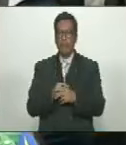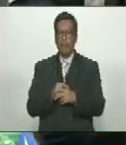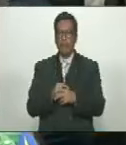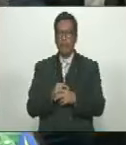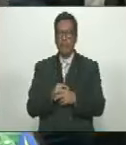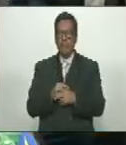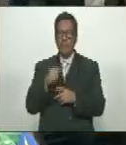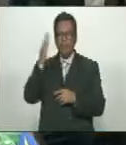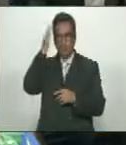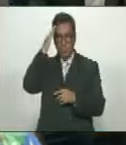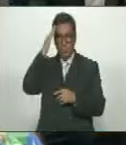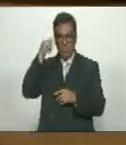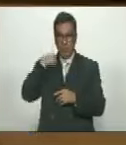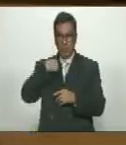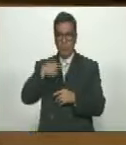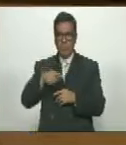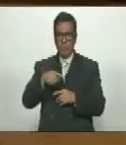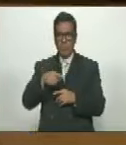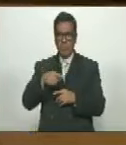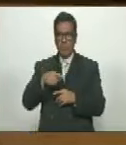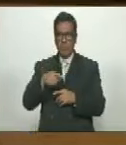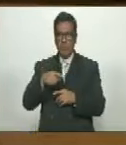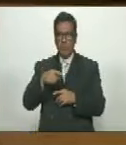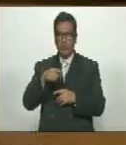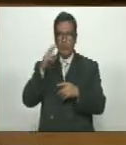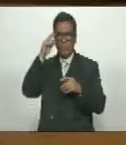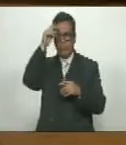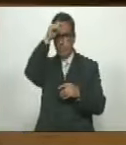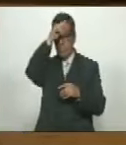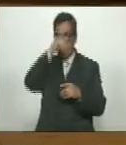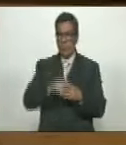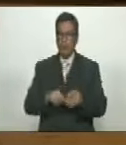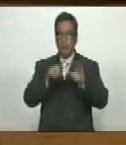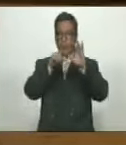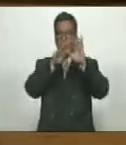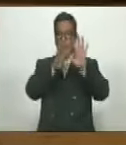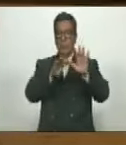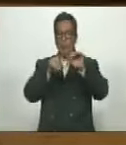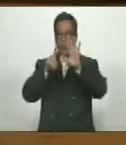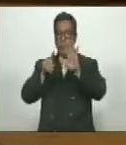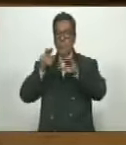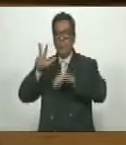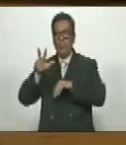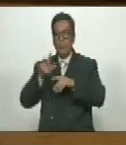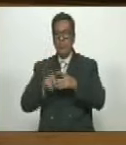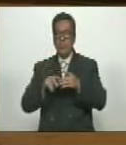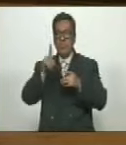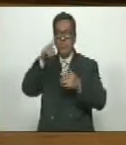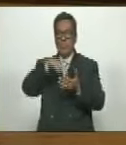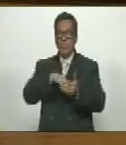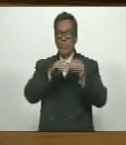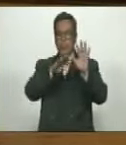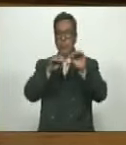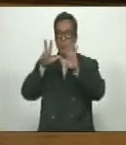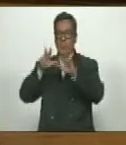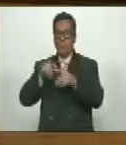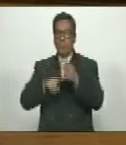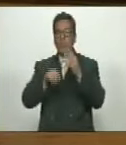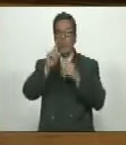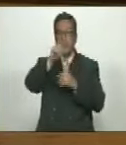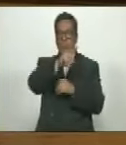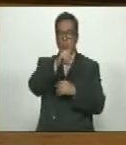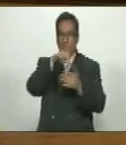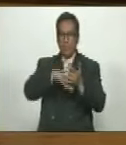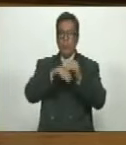yo sé donde estaba yo cuando Trump lanzó esas 963 sanciones en el año 19 y en el año 20